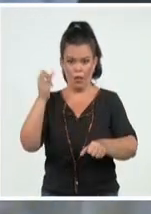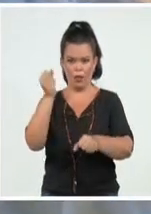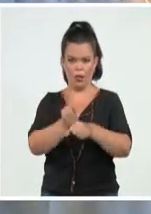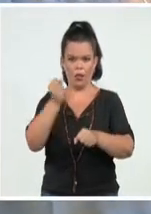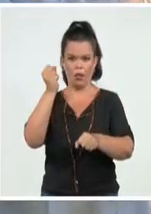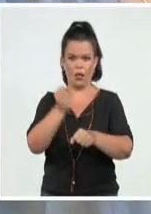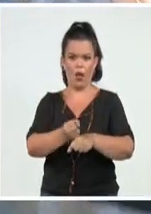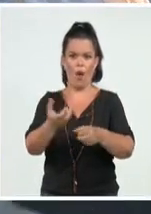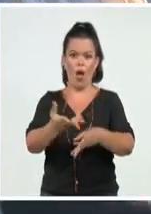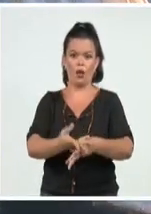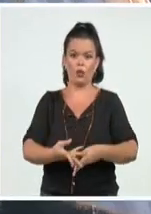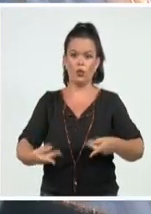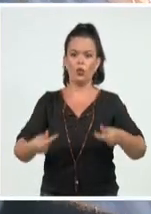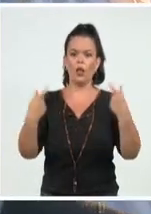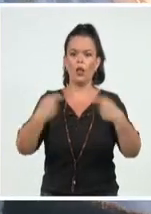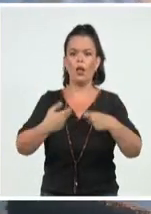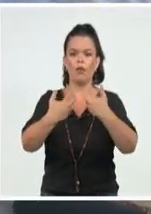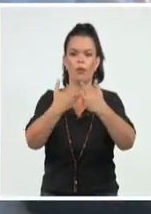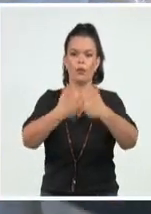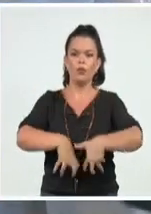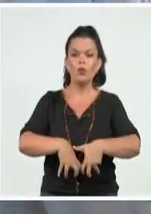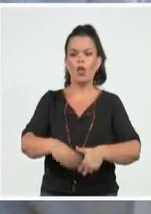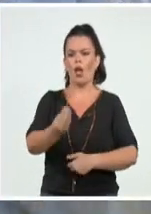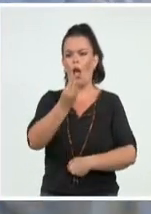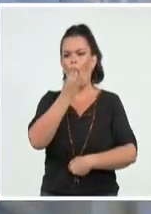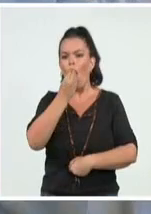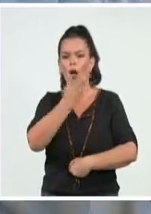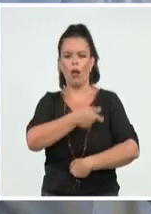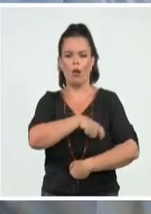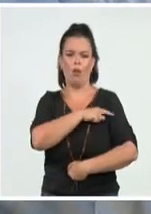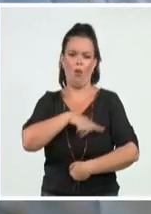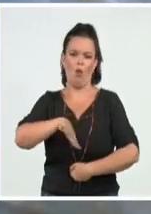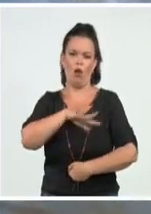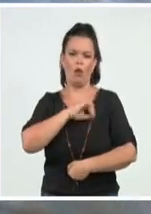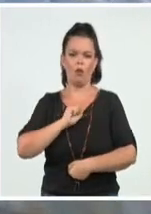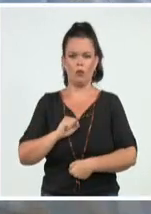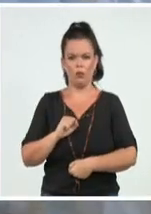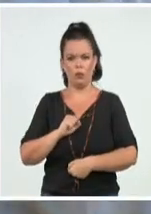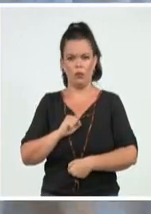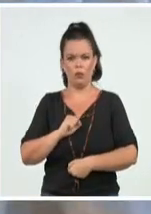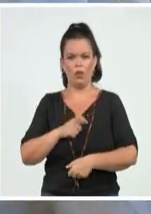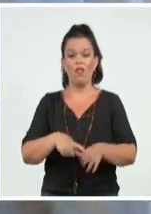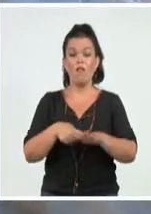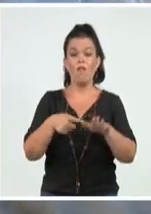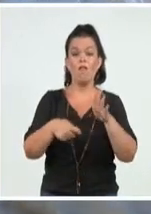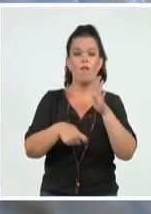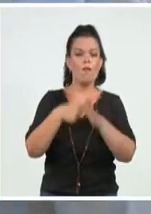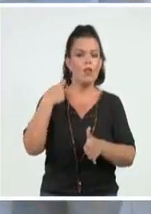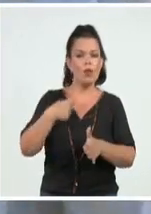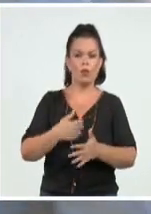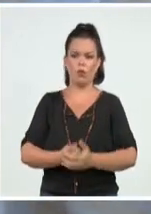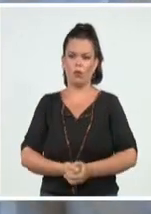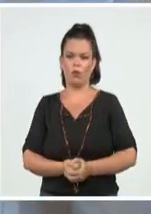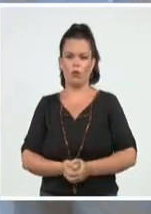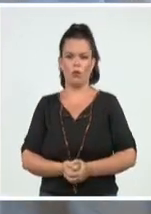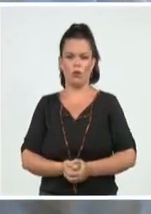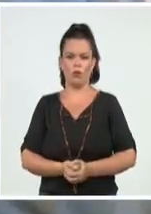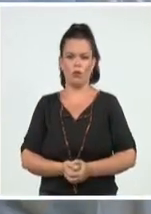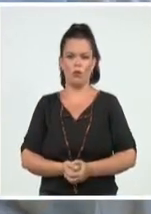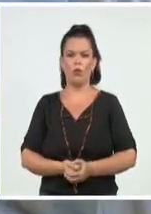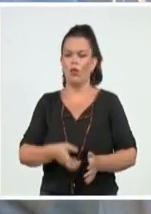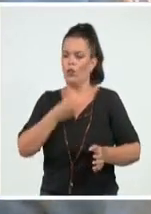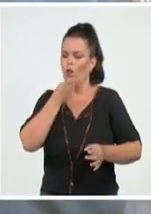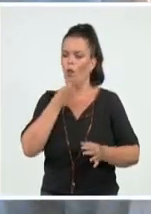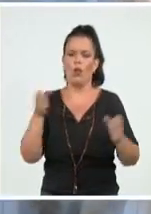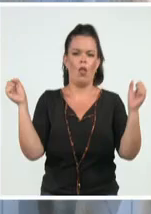alimentar a nuestro pueblo. Y que sea estable, sea en frío, sea en primavera, todo este problema, las estaciones,